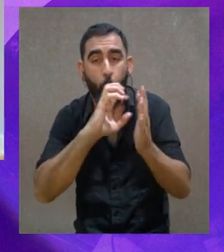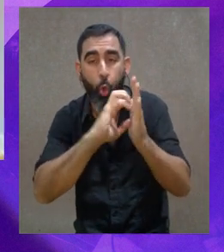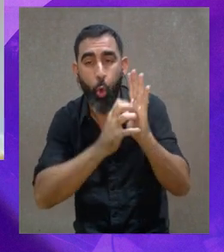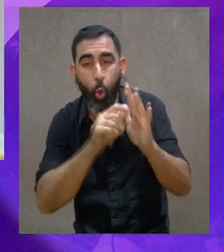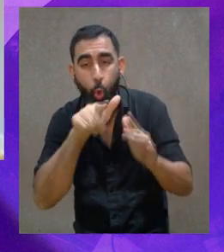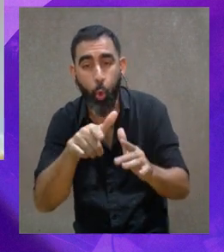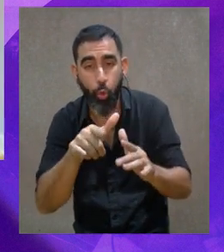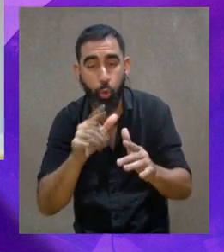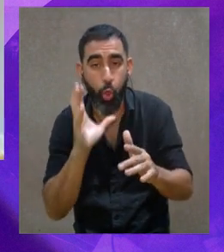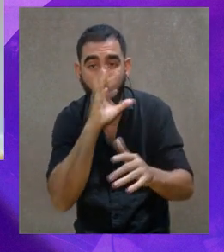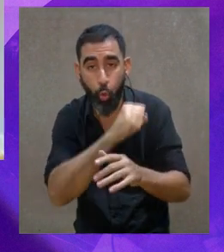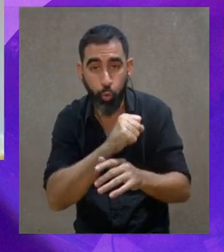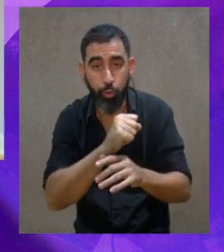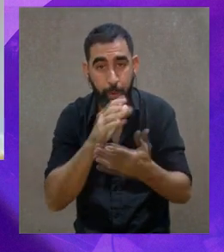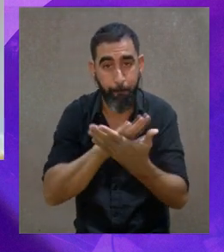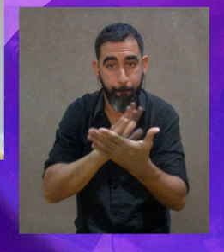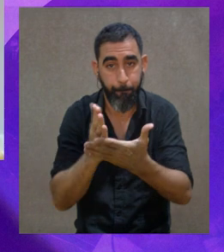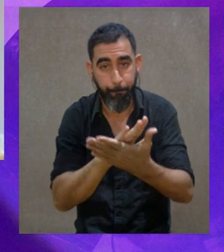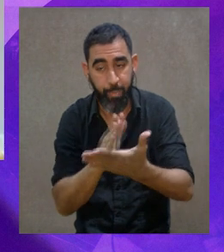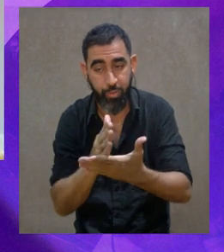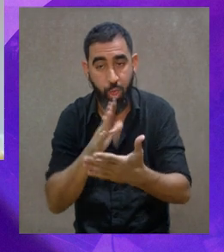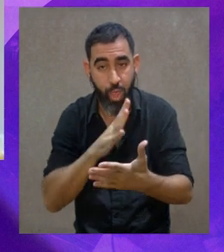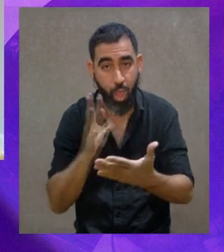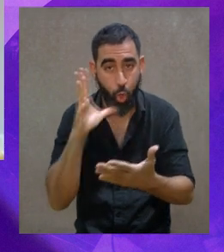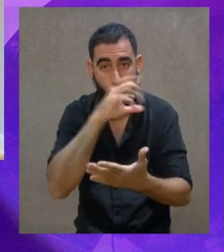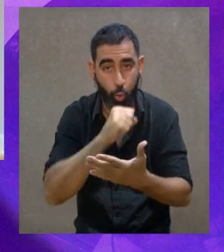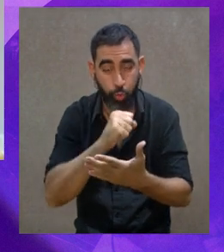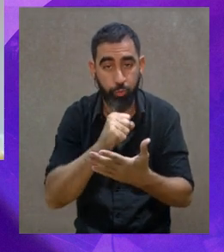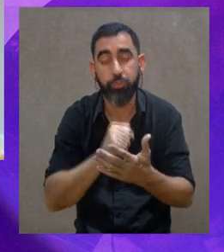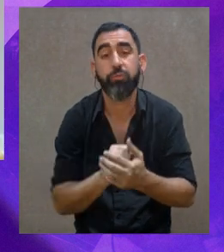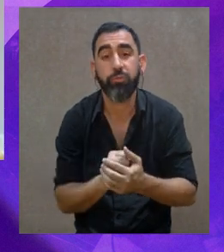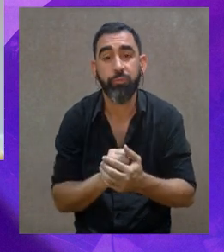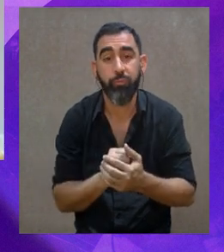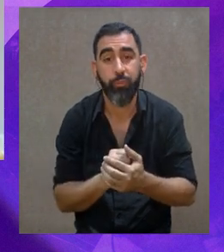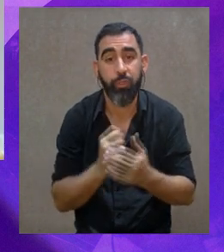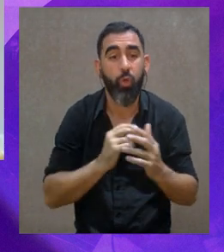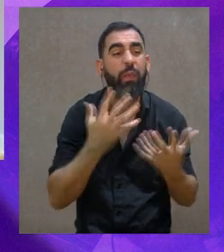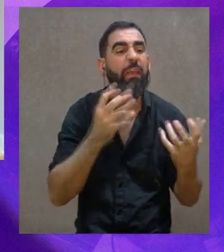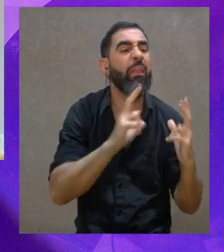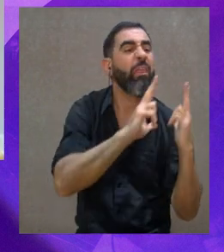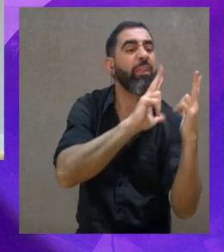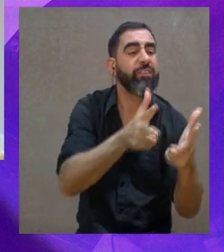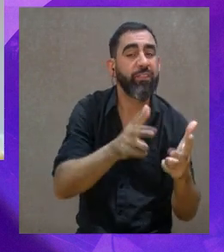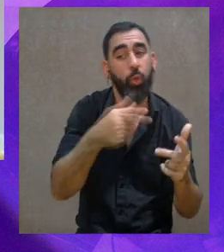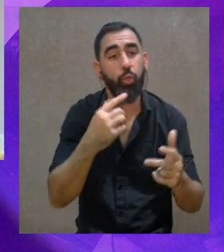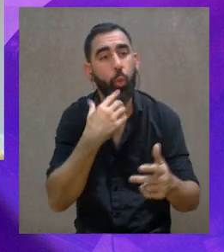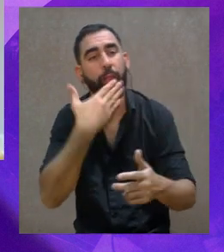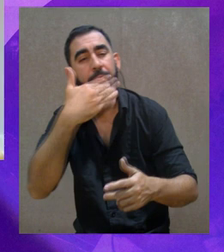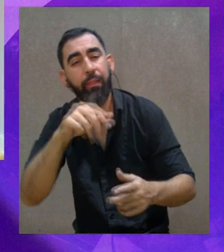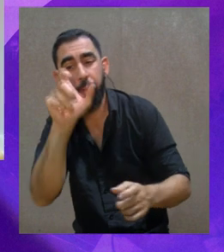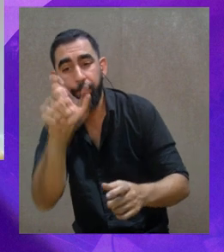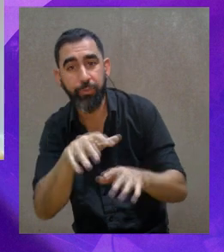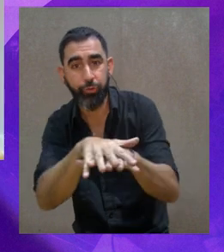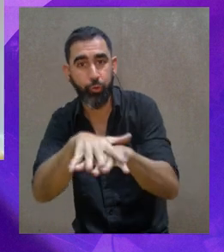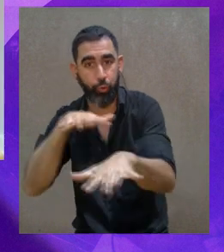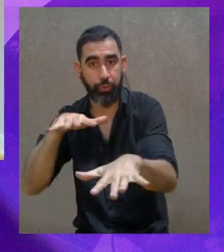que hace de intermediario entre lo que quiso decir un compositor y en lo